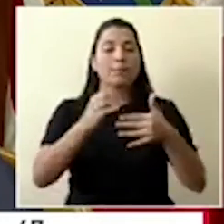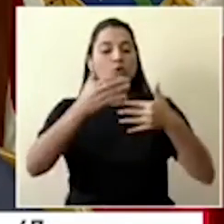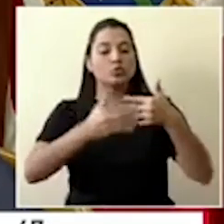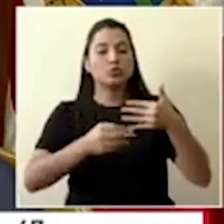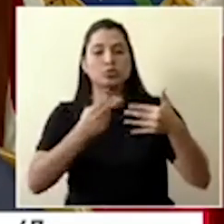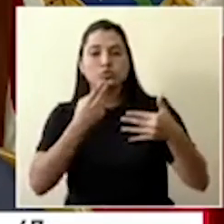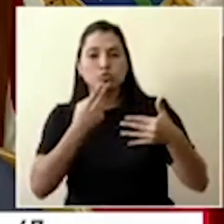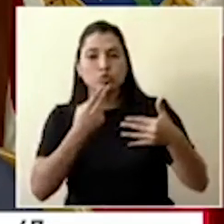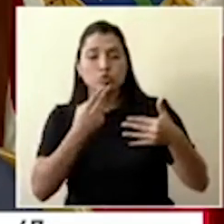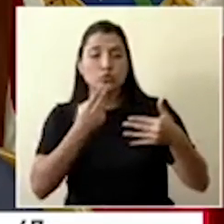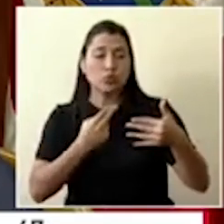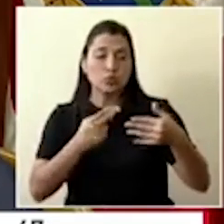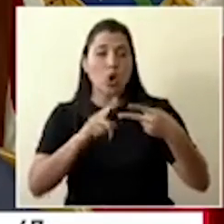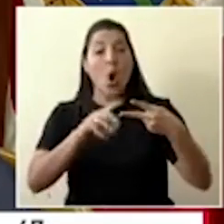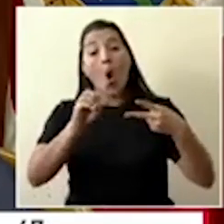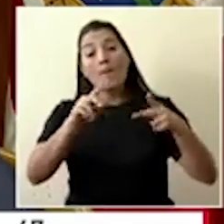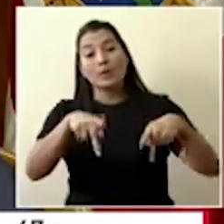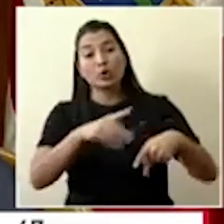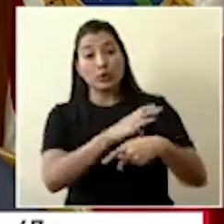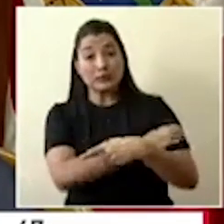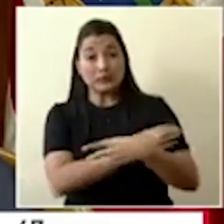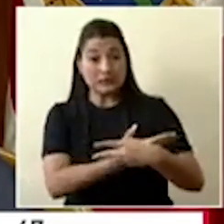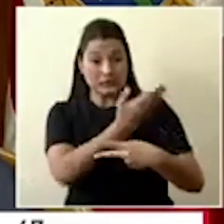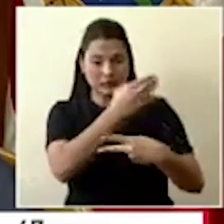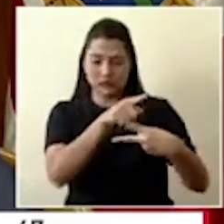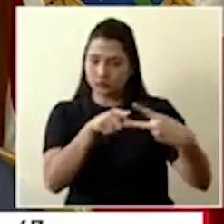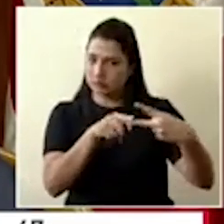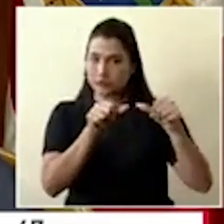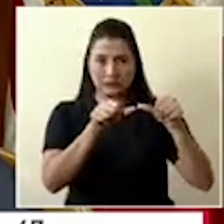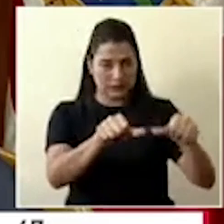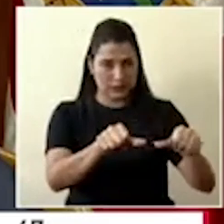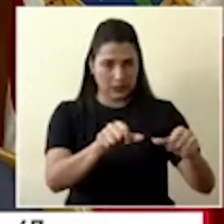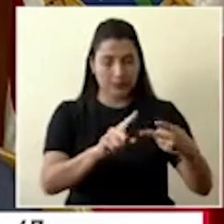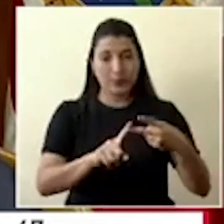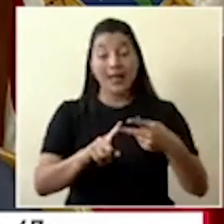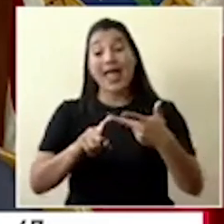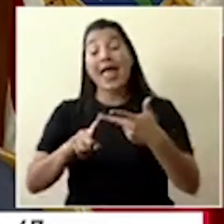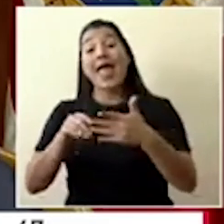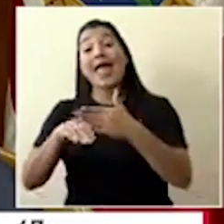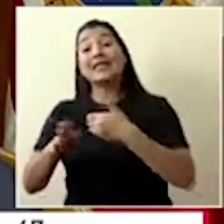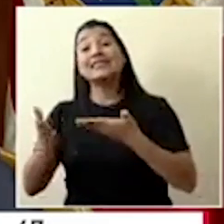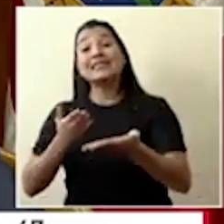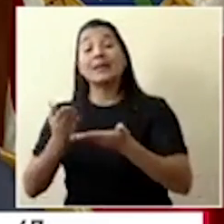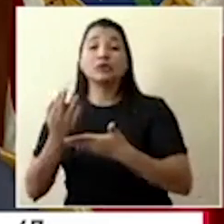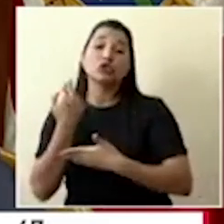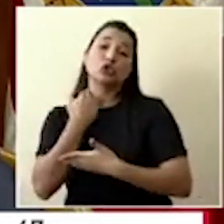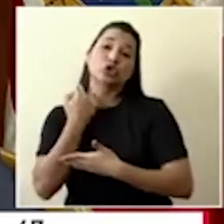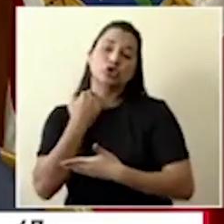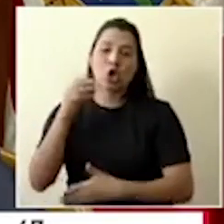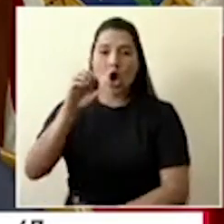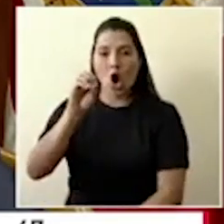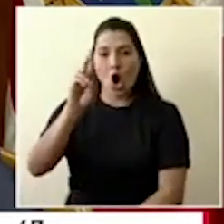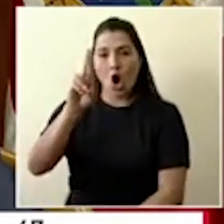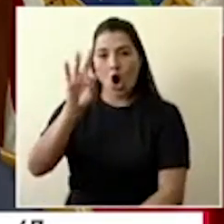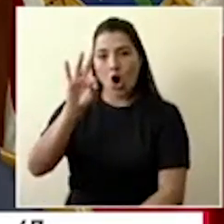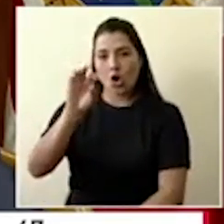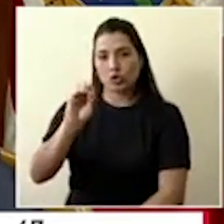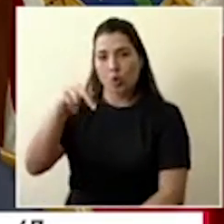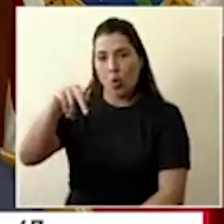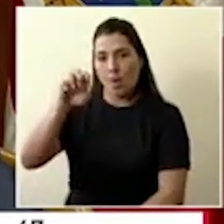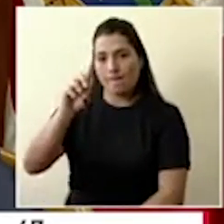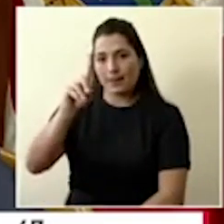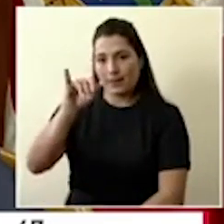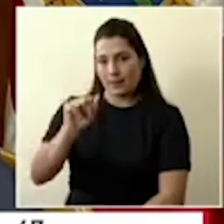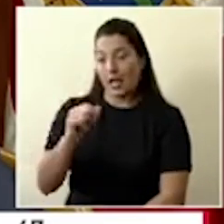En ortopedia solo se está atendiendo trauma, no la consulta externa